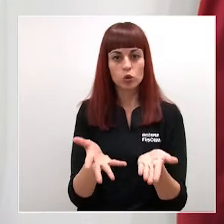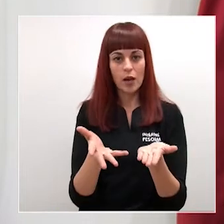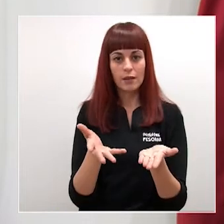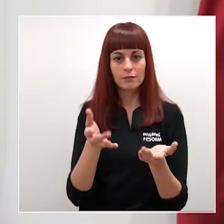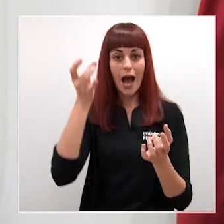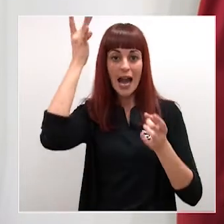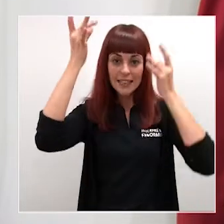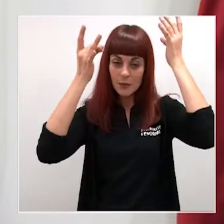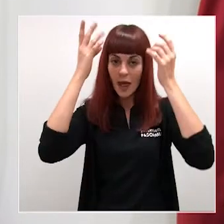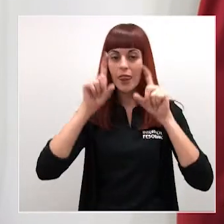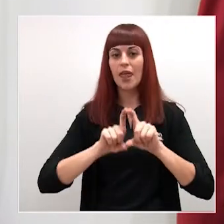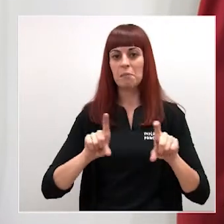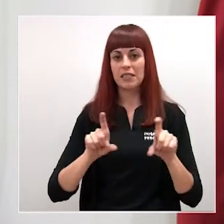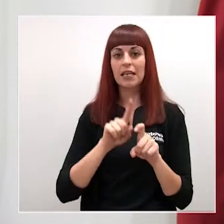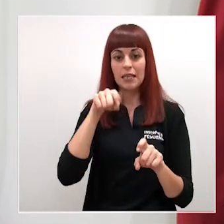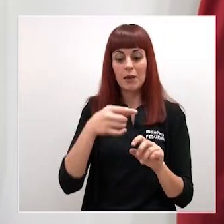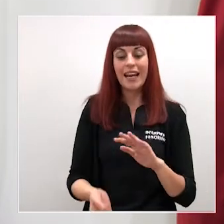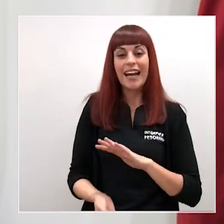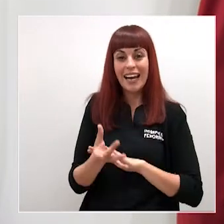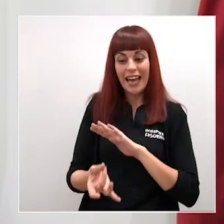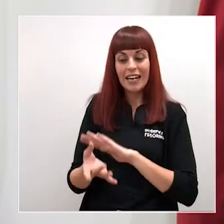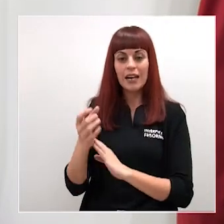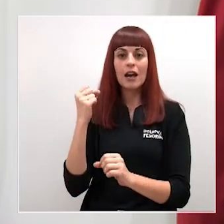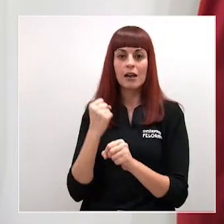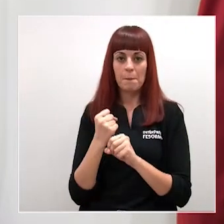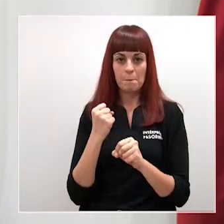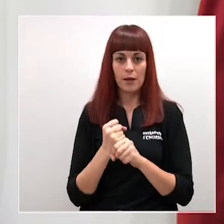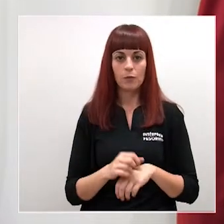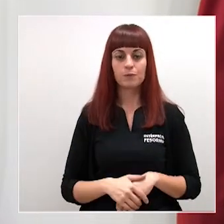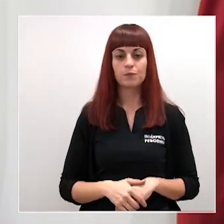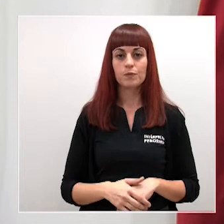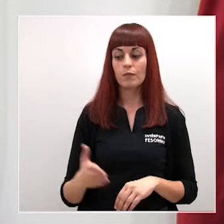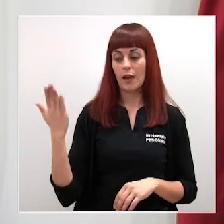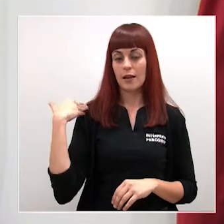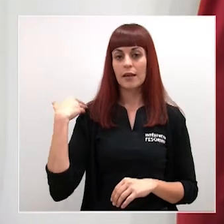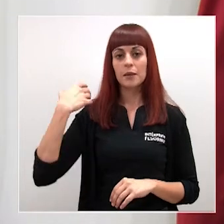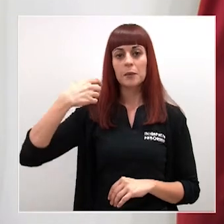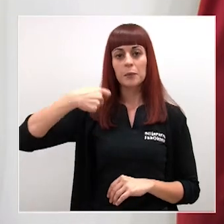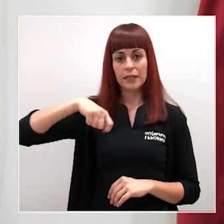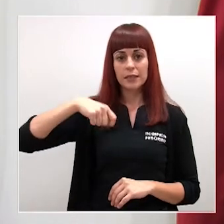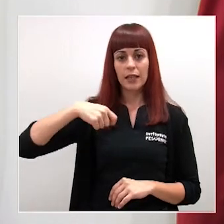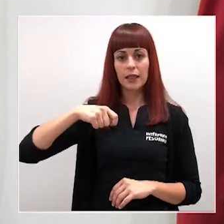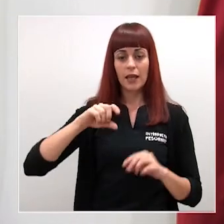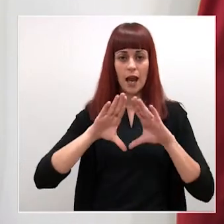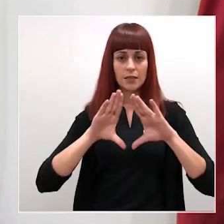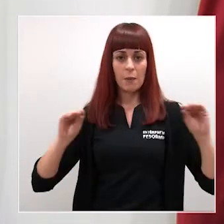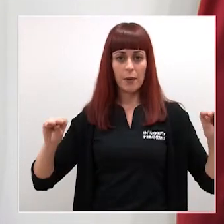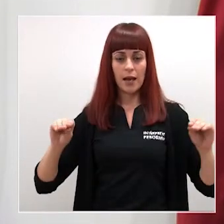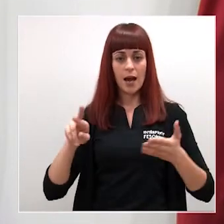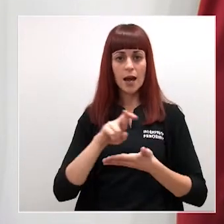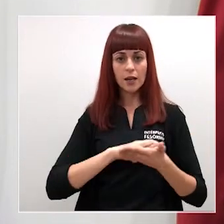actividad empresarial y la creación de empleo. Como anunció ayer nuestro presidente en la Asamblea